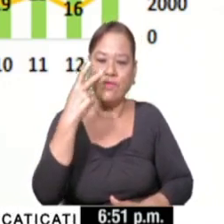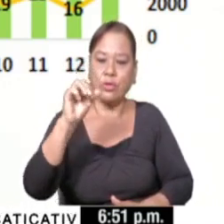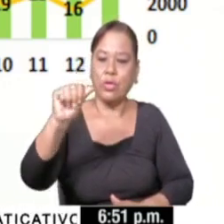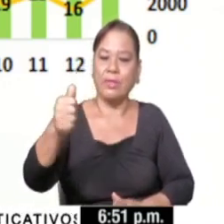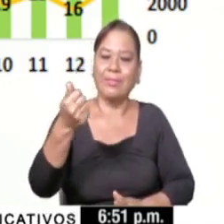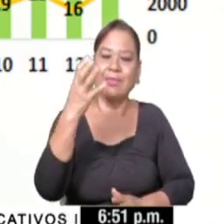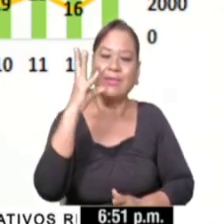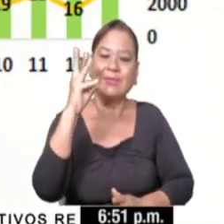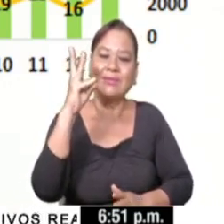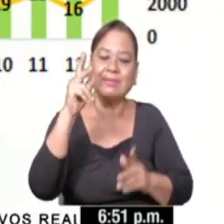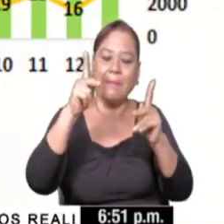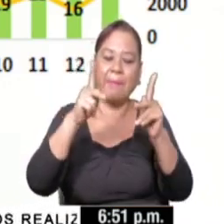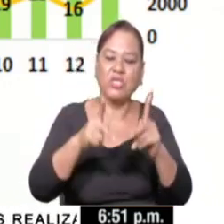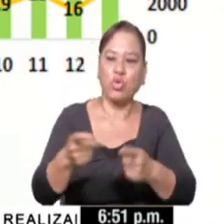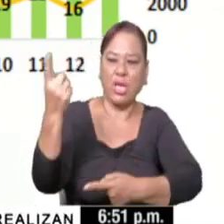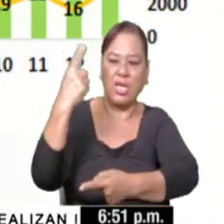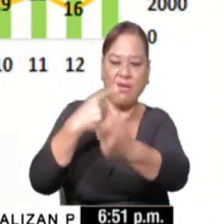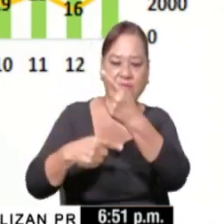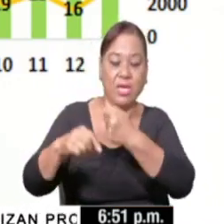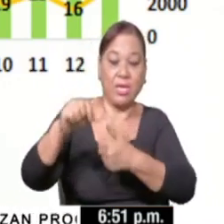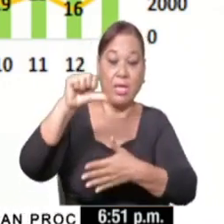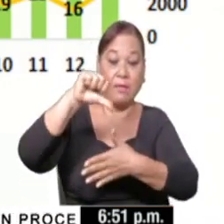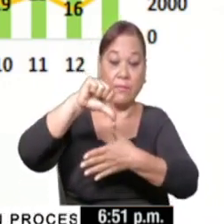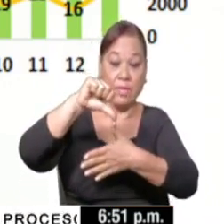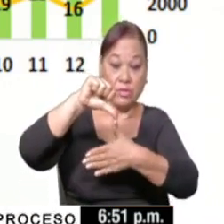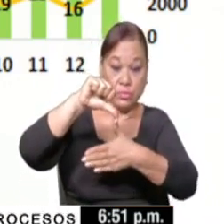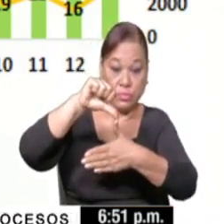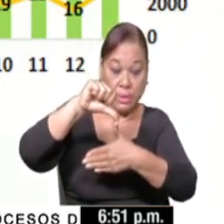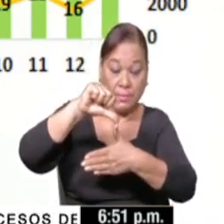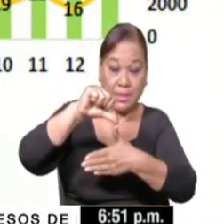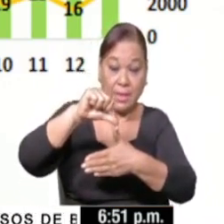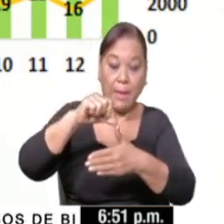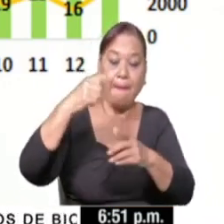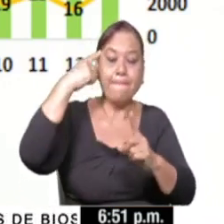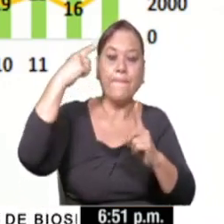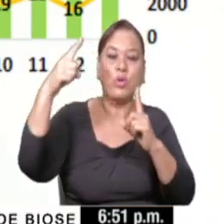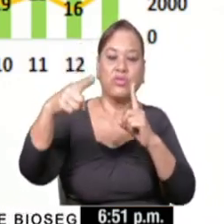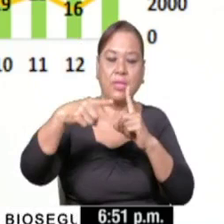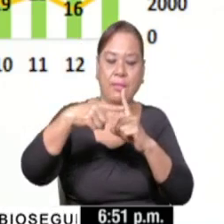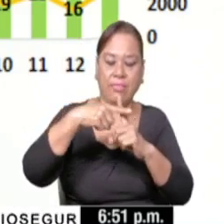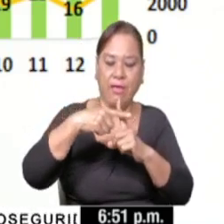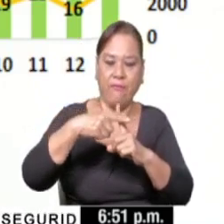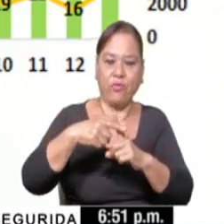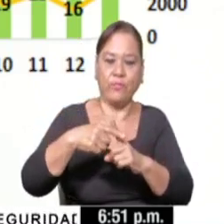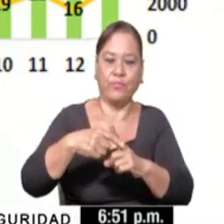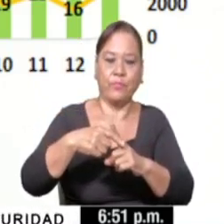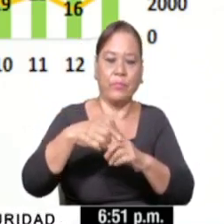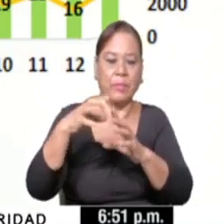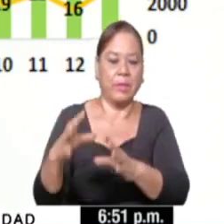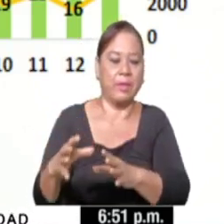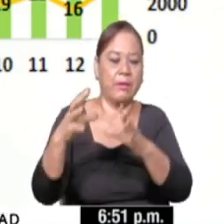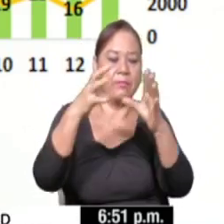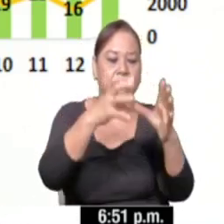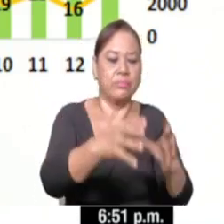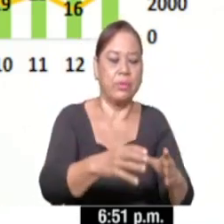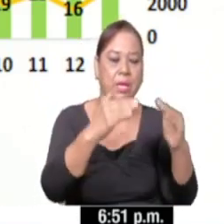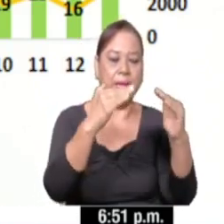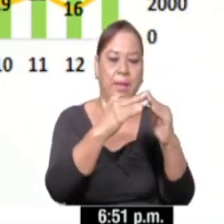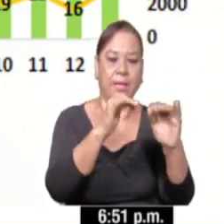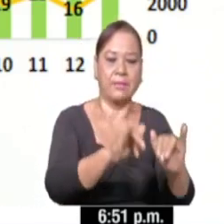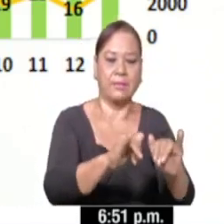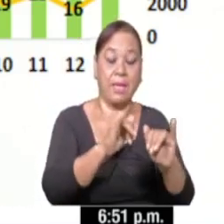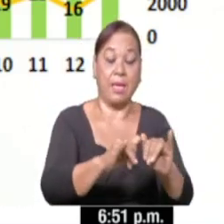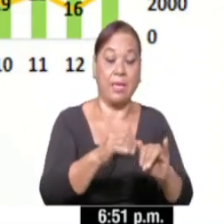pacientes provenientes de Suramérica positivos, los cuales se han puesto en aislamiento inmediatamente para la secuenciación